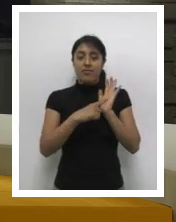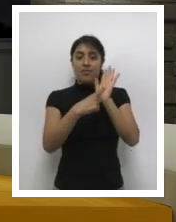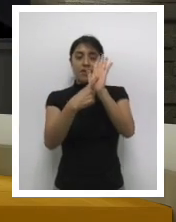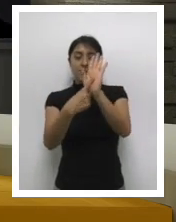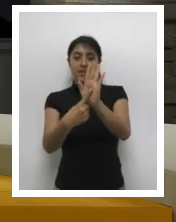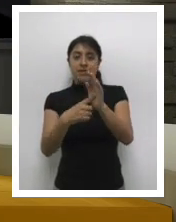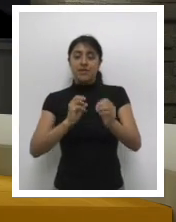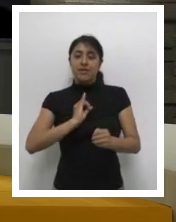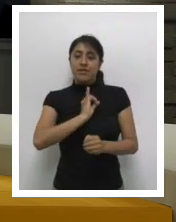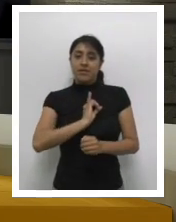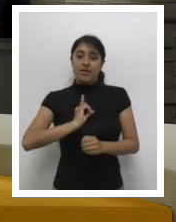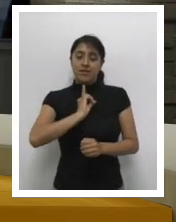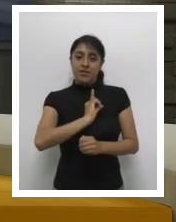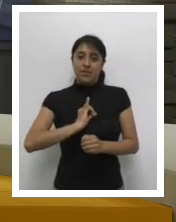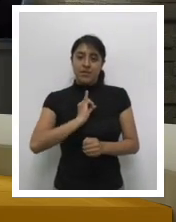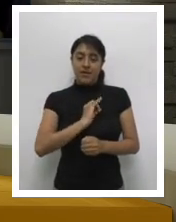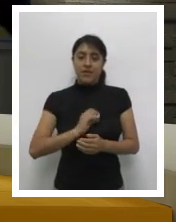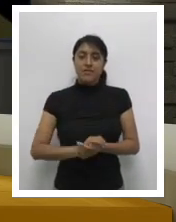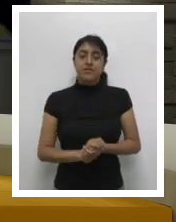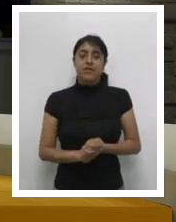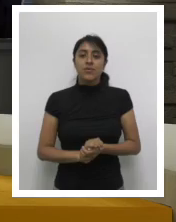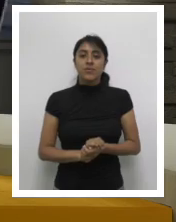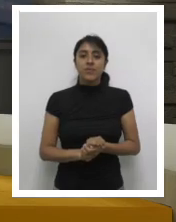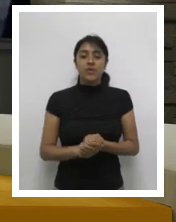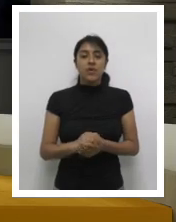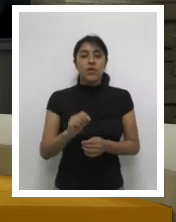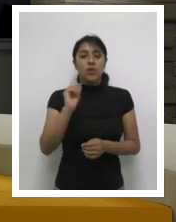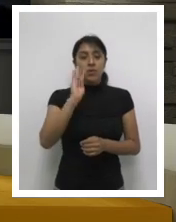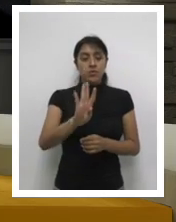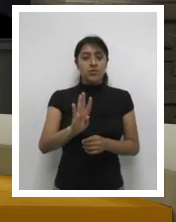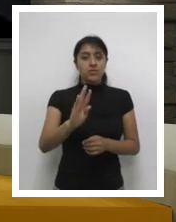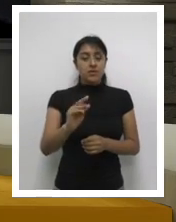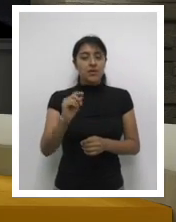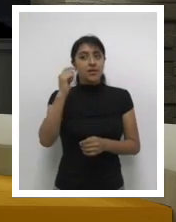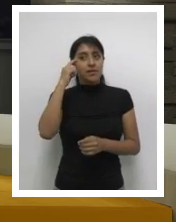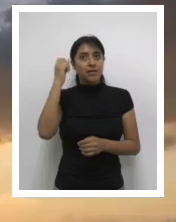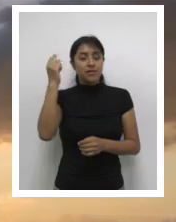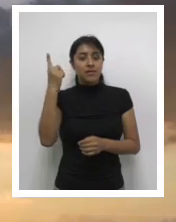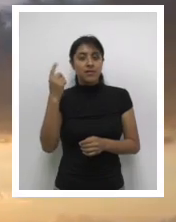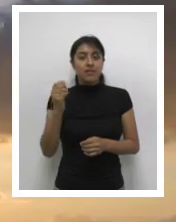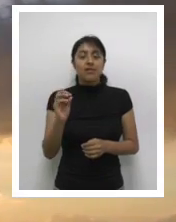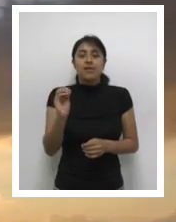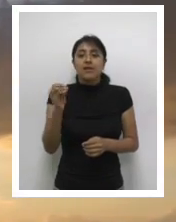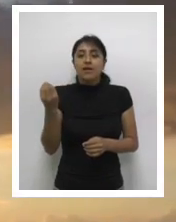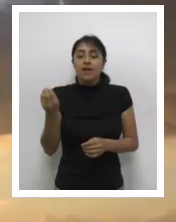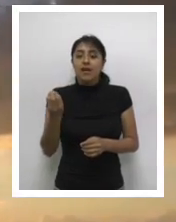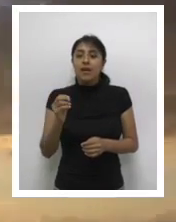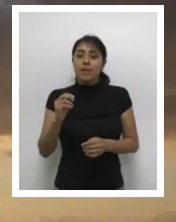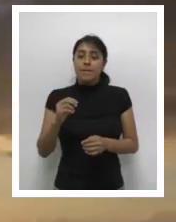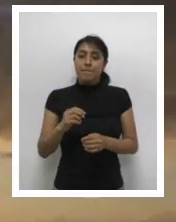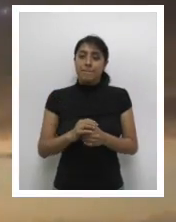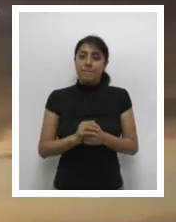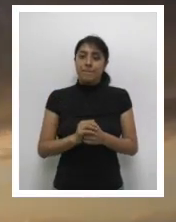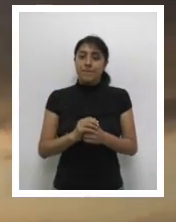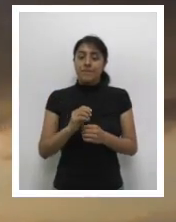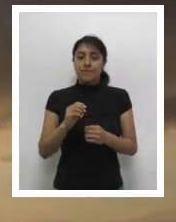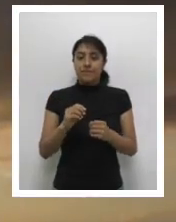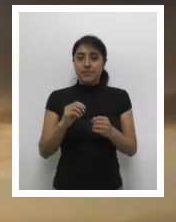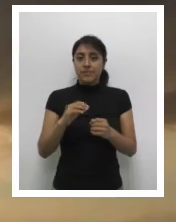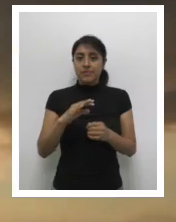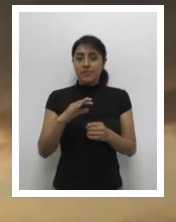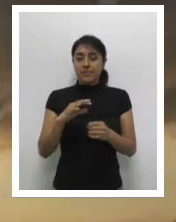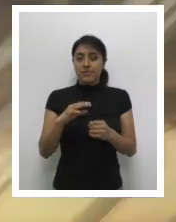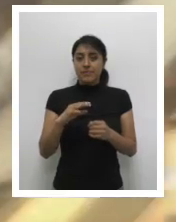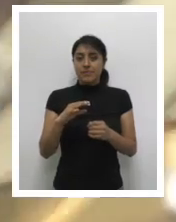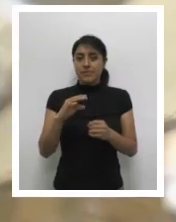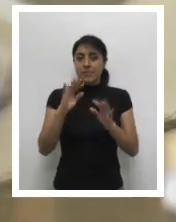arriesga si porta y presenta un DPI vencido? Más detalles a continuación. De haber transcurrido 10 años de que